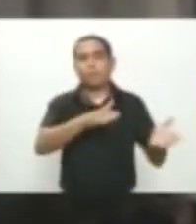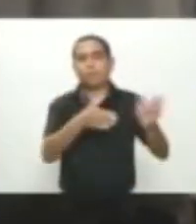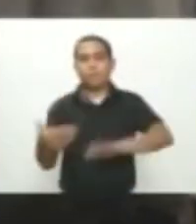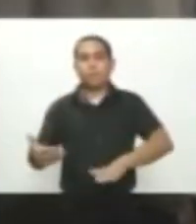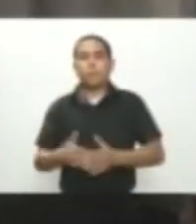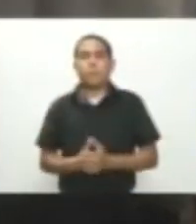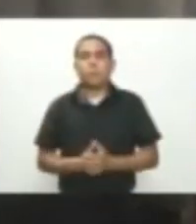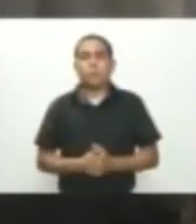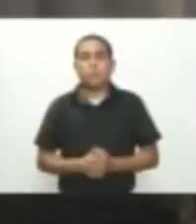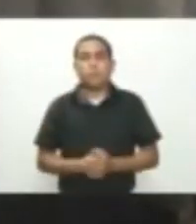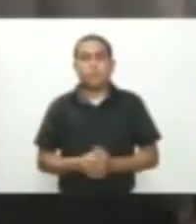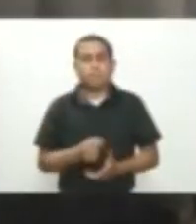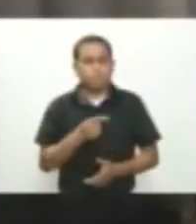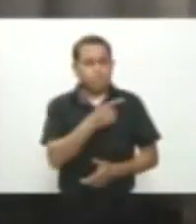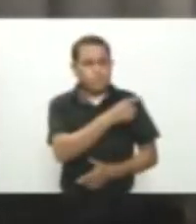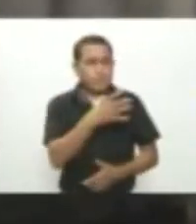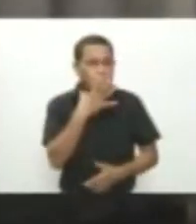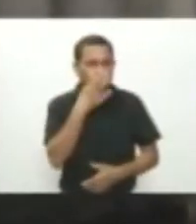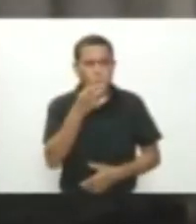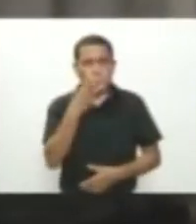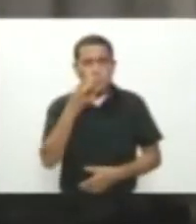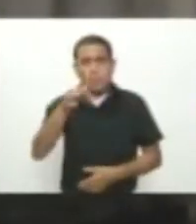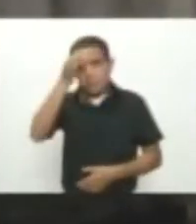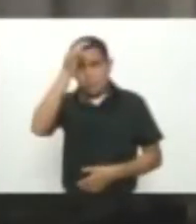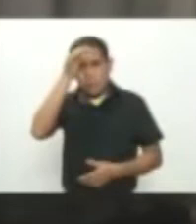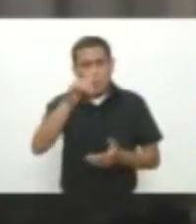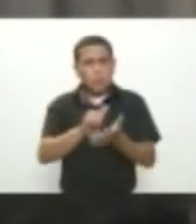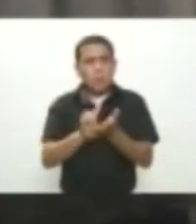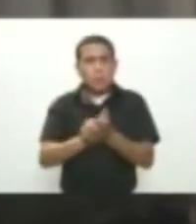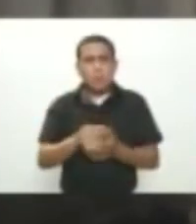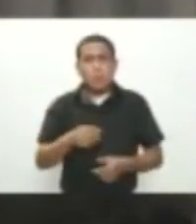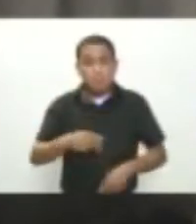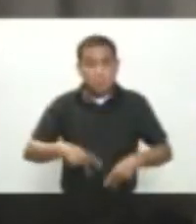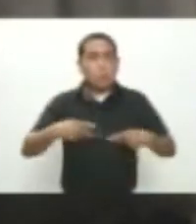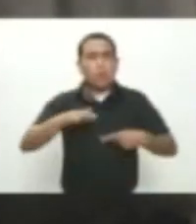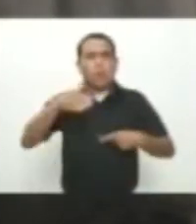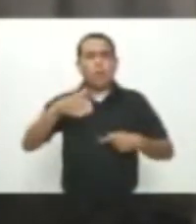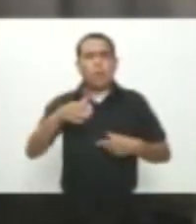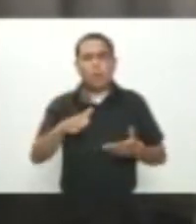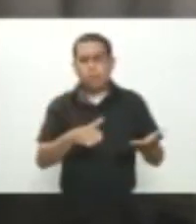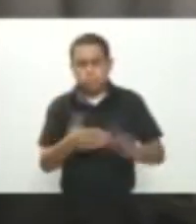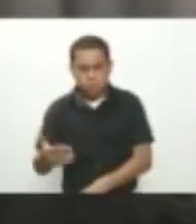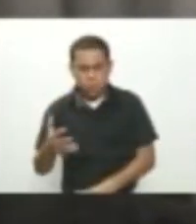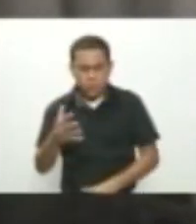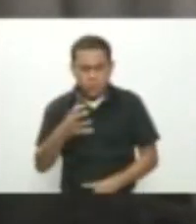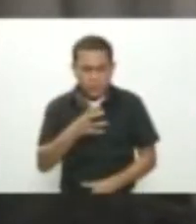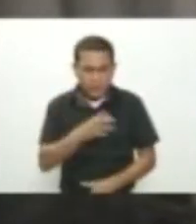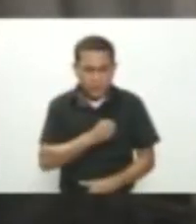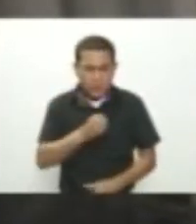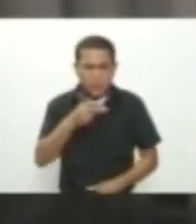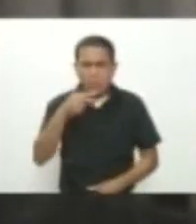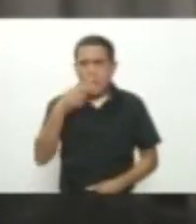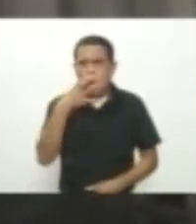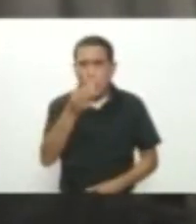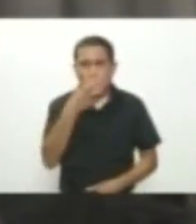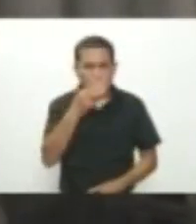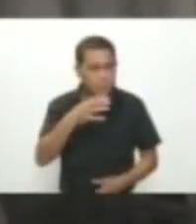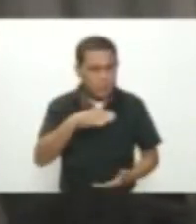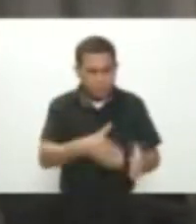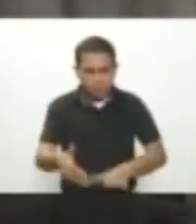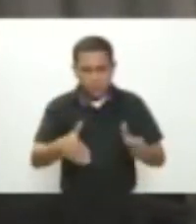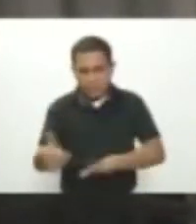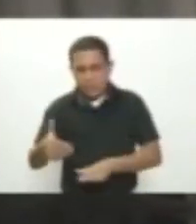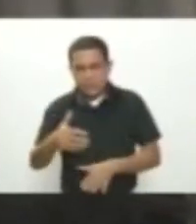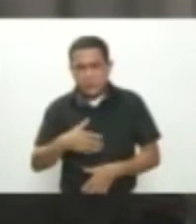en el San Ignacio, él llega con vida pero después salieron con que no, pues se murió, se murió el muchacho, se murió y